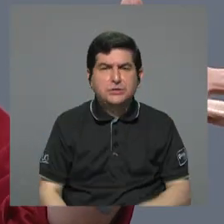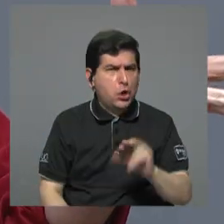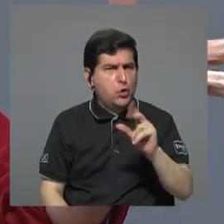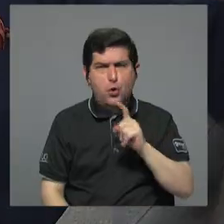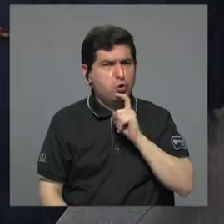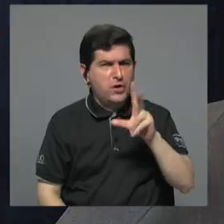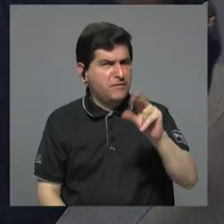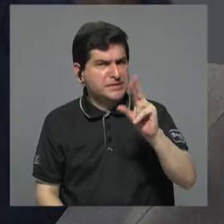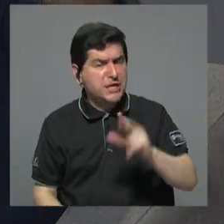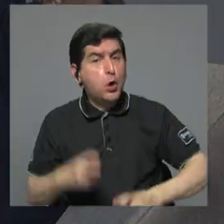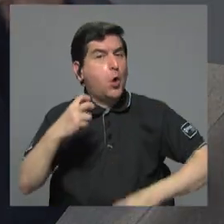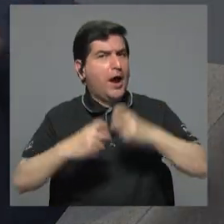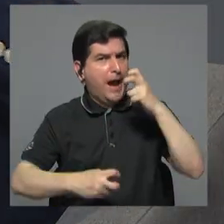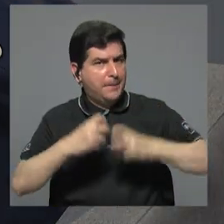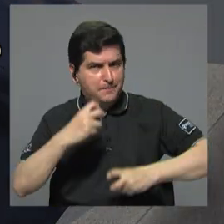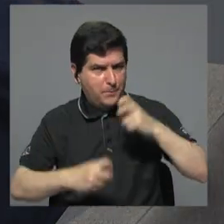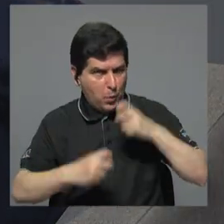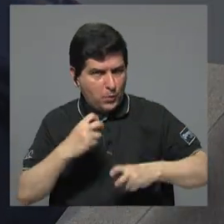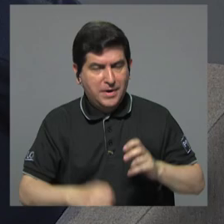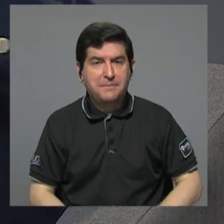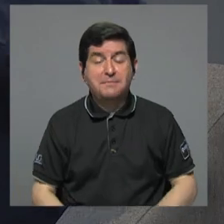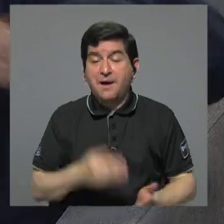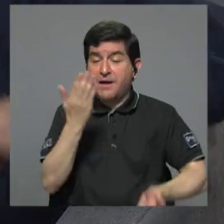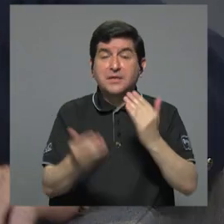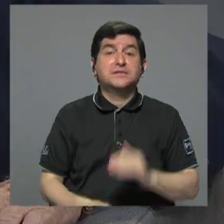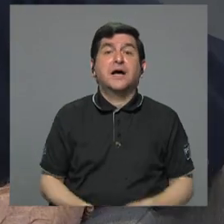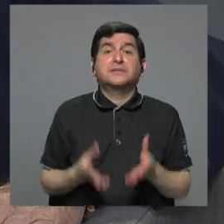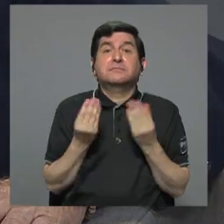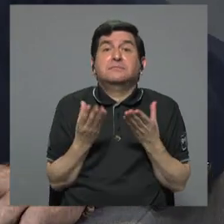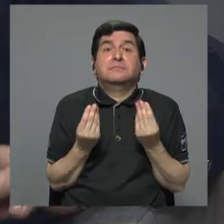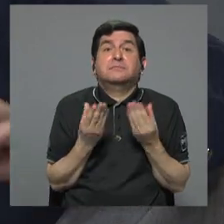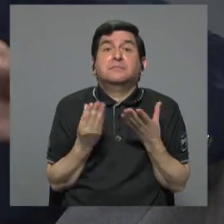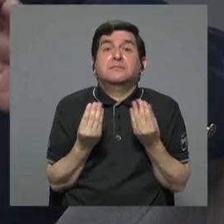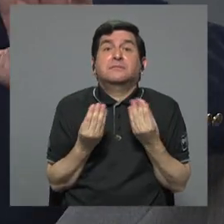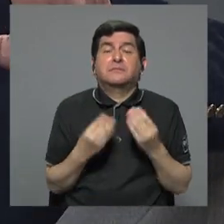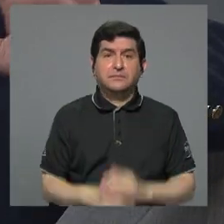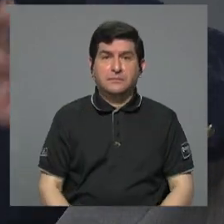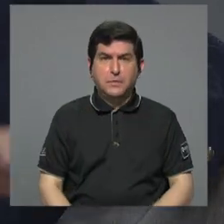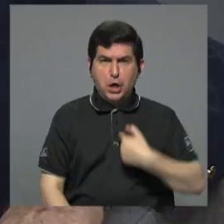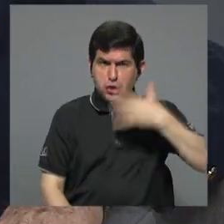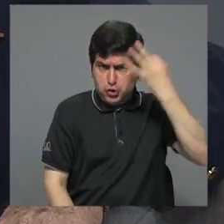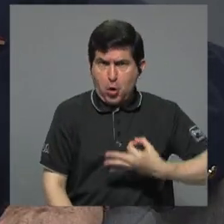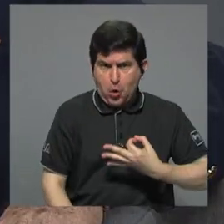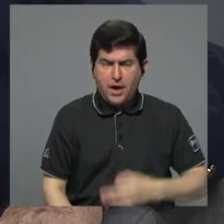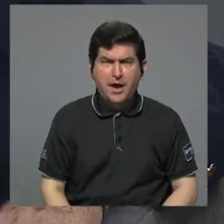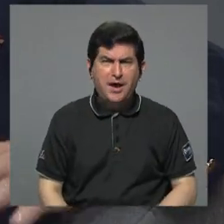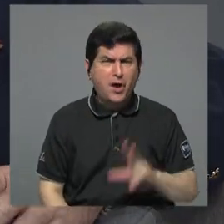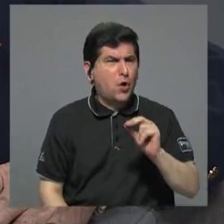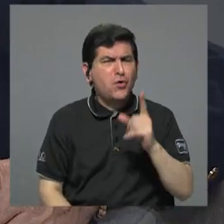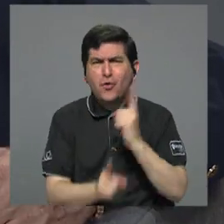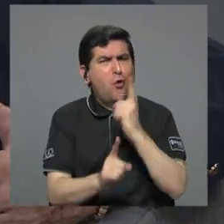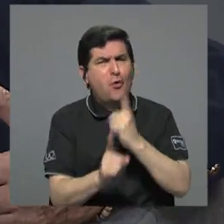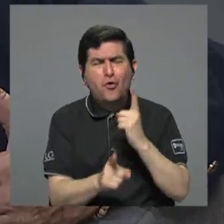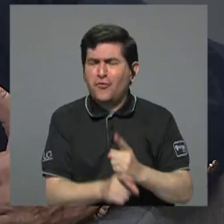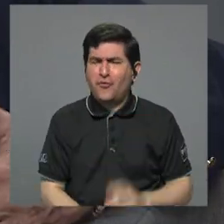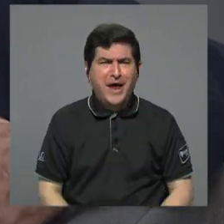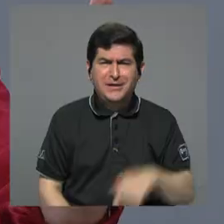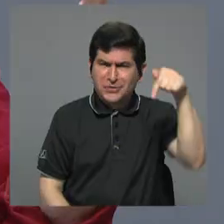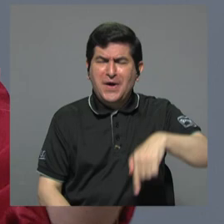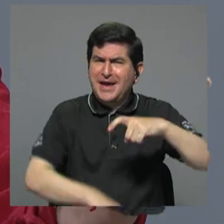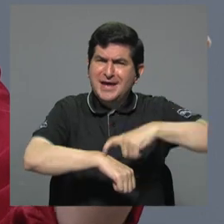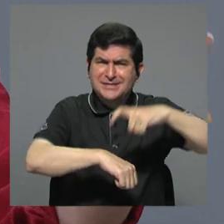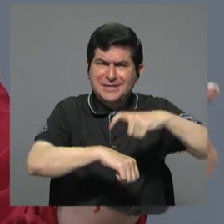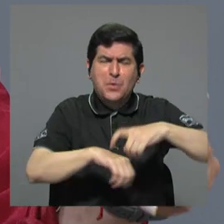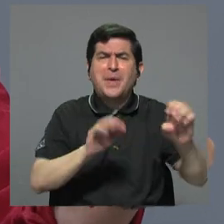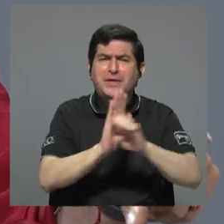mucho, es que el problema es que de pronto se asustan y a mí me parece que no se vale aquí. No se vale aquí